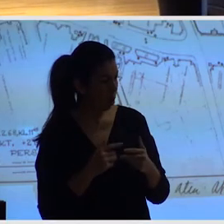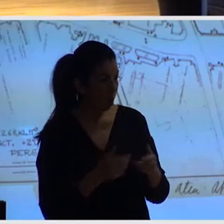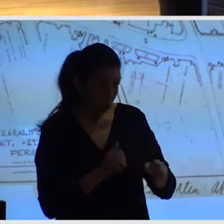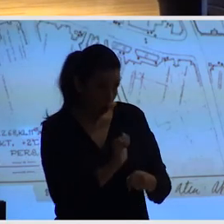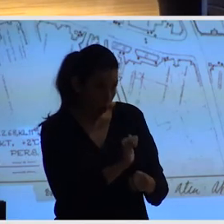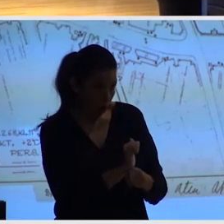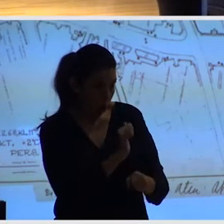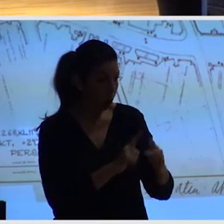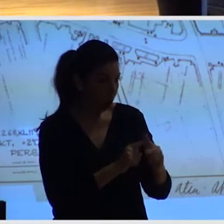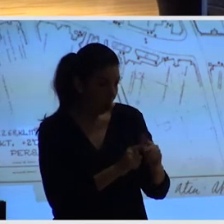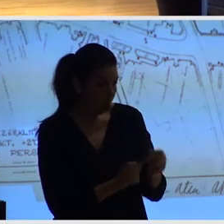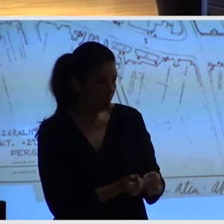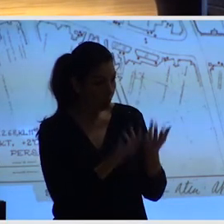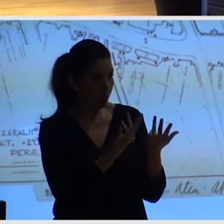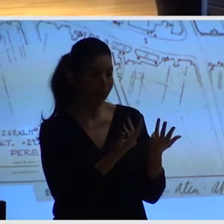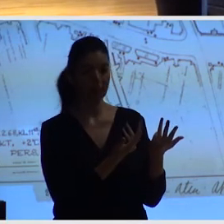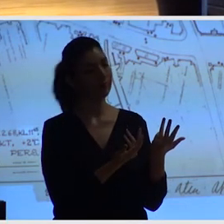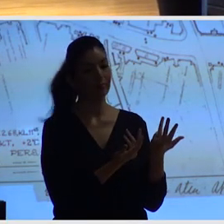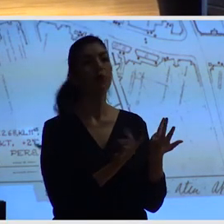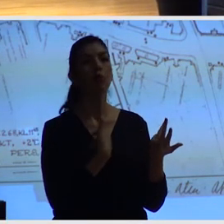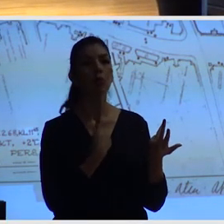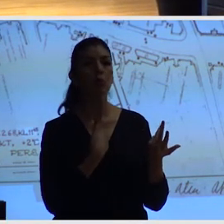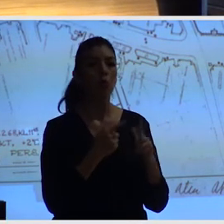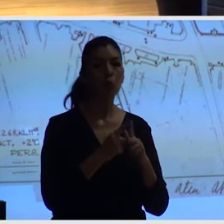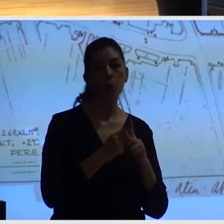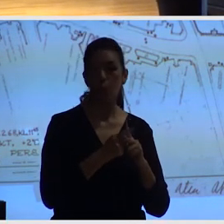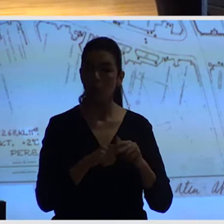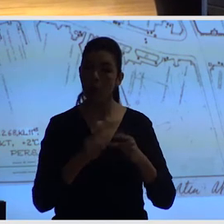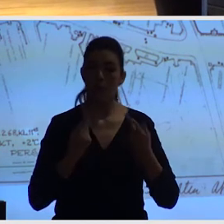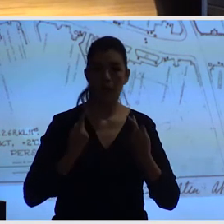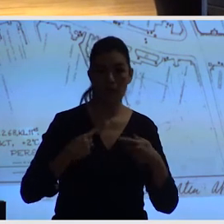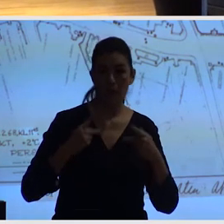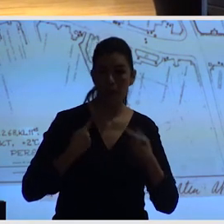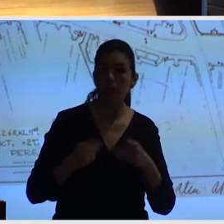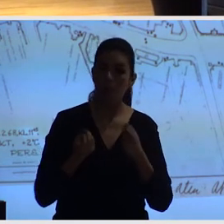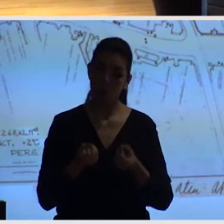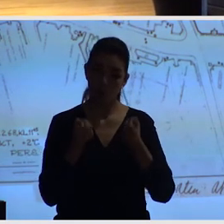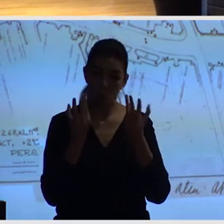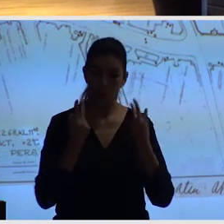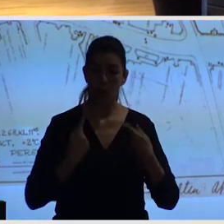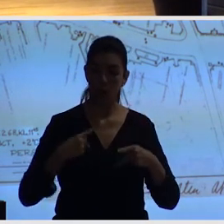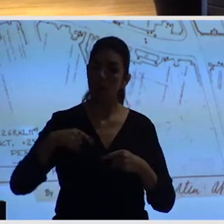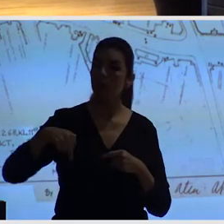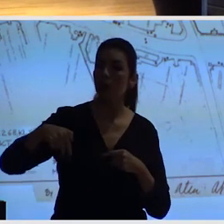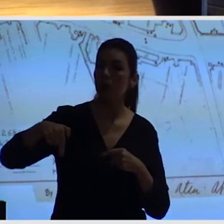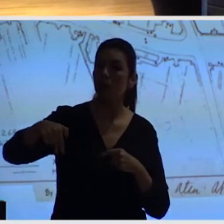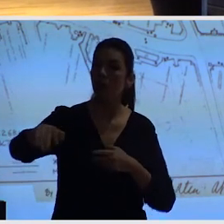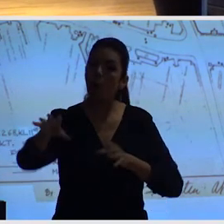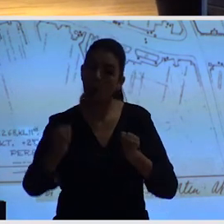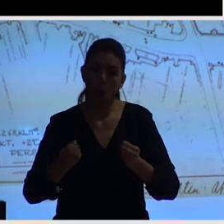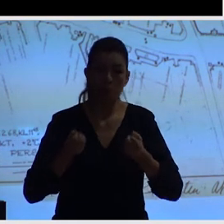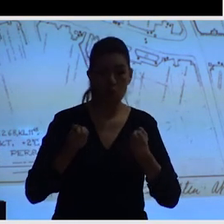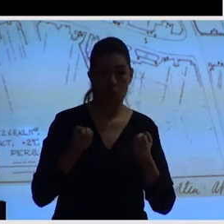digamos, o medir cómo la gente, cómo los humanos, cómo las personas, cómo los ciclistas usan el